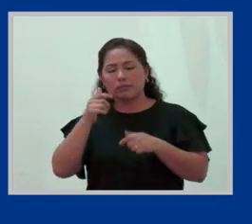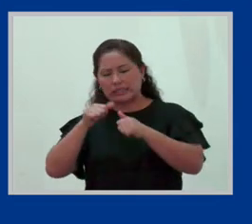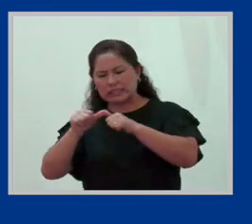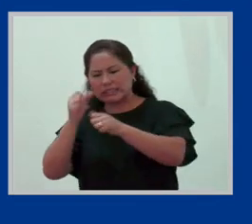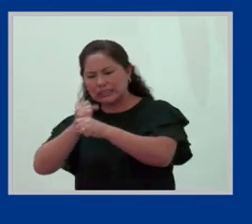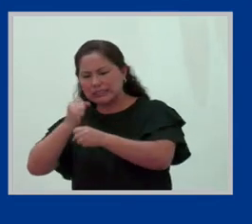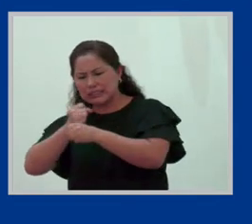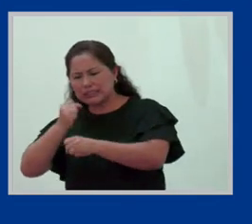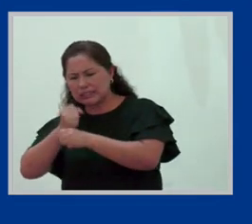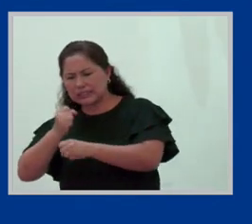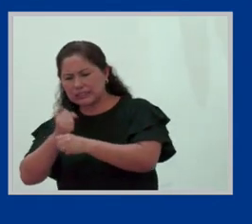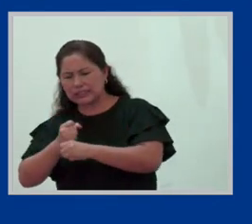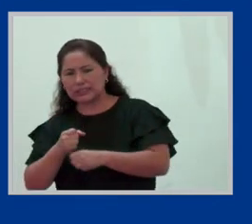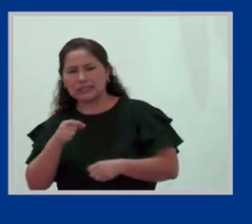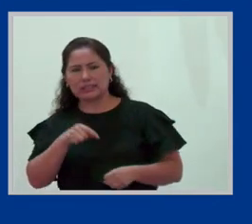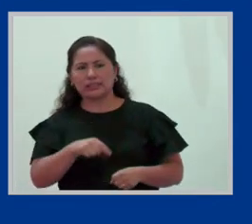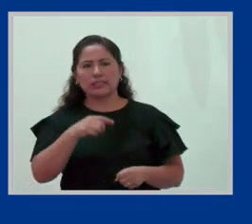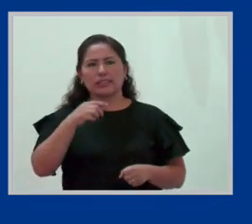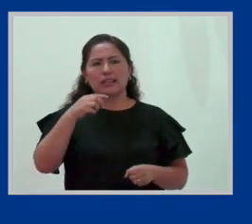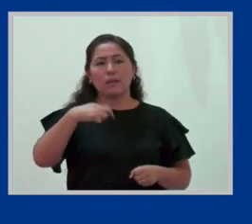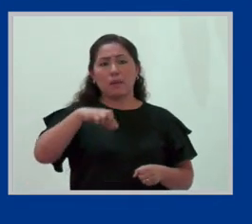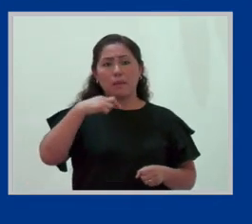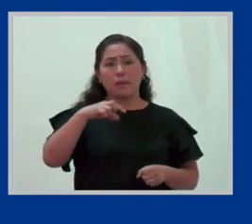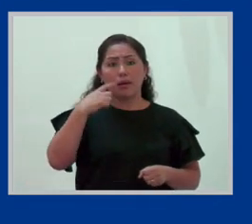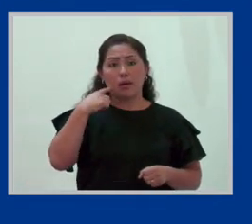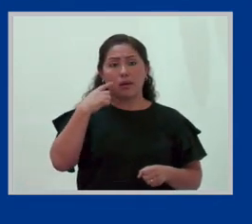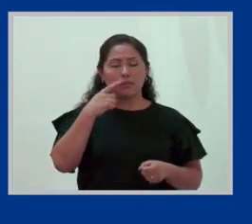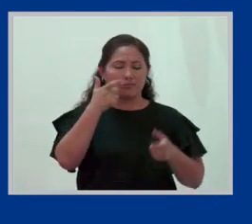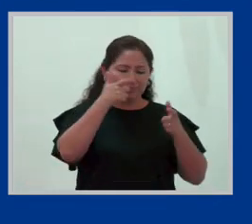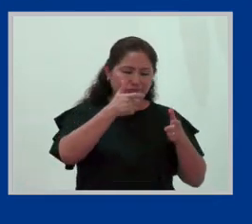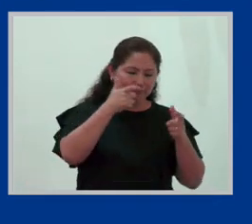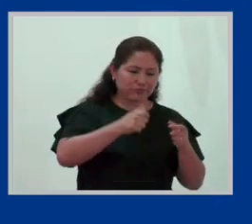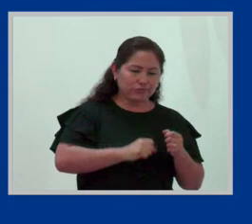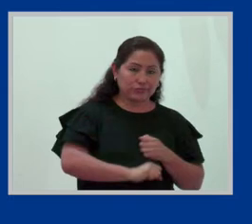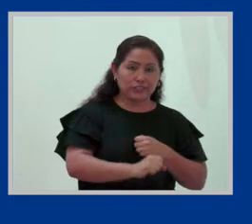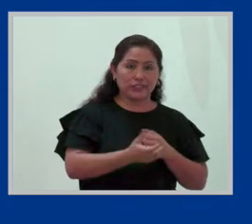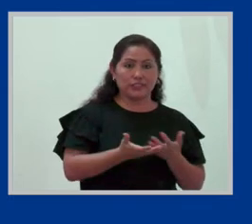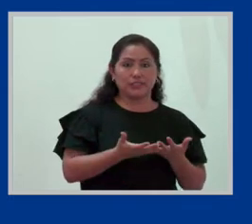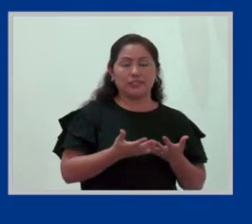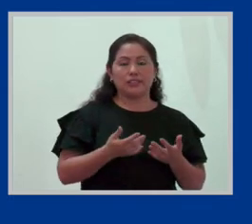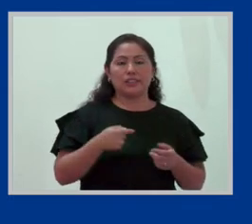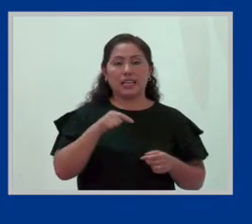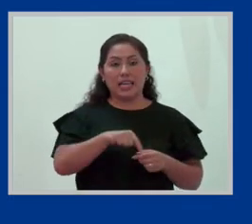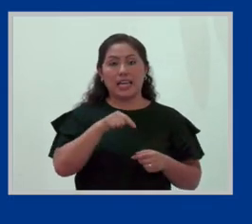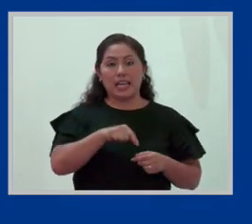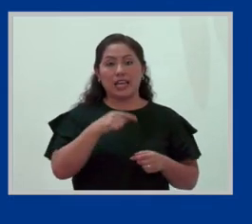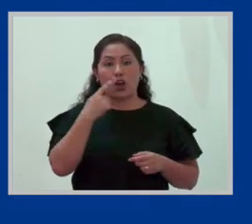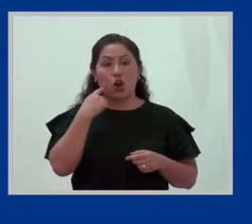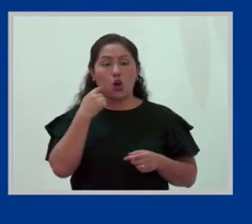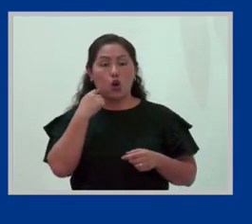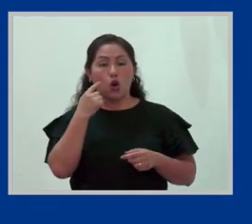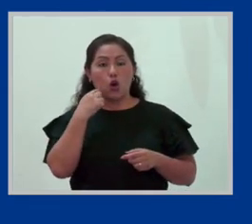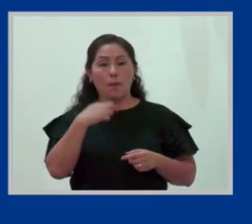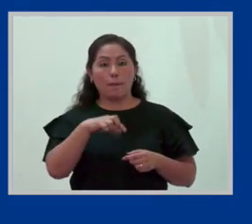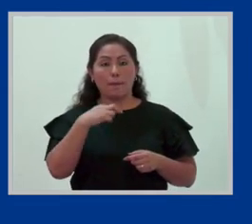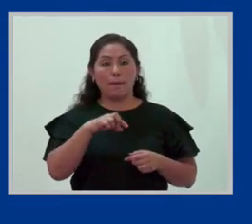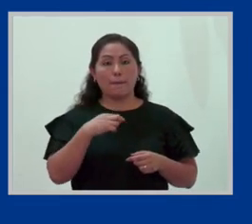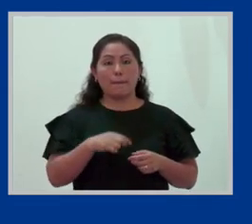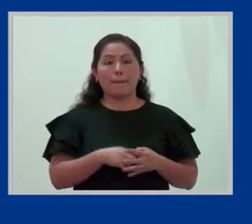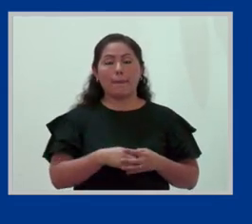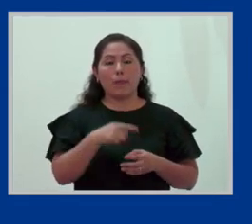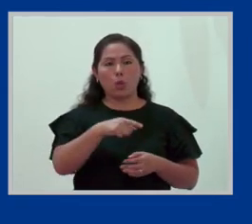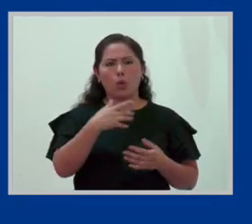Me parece que el nombre es papá en apuros, papá en aprietos. Resulta que este papá se volvió